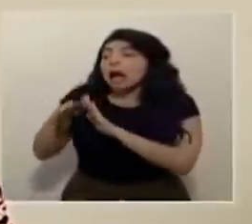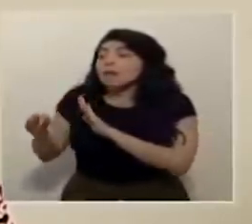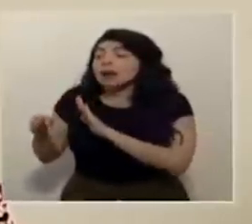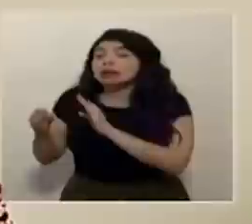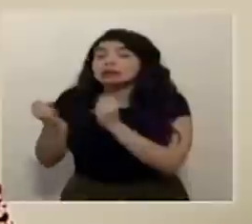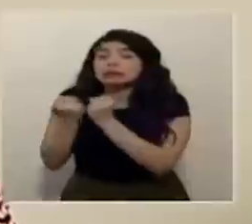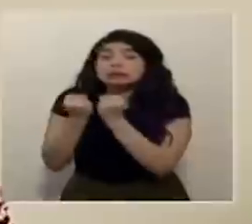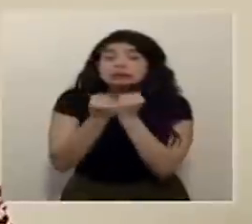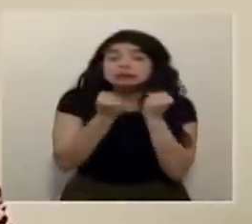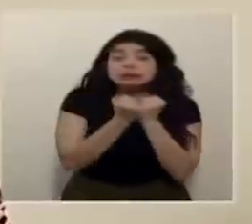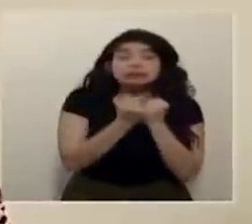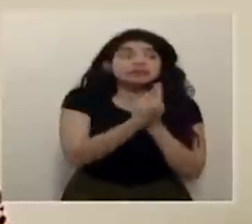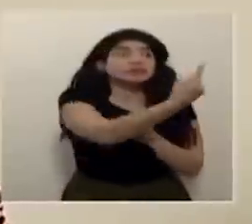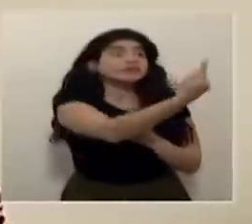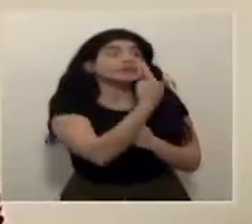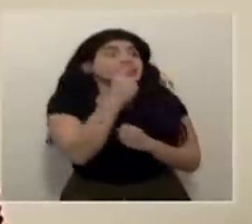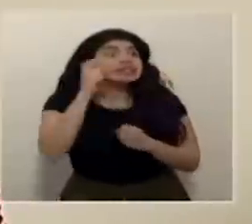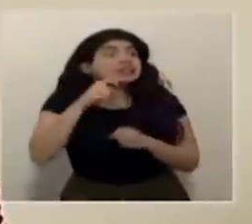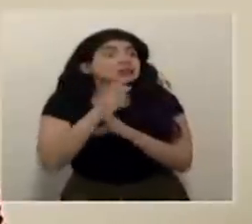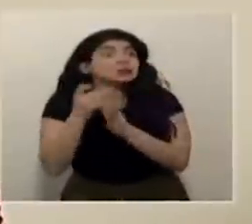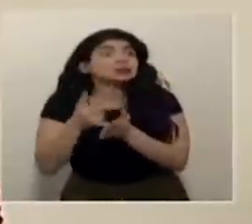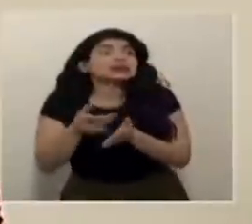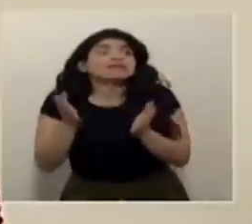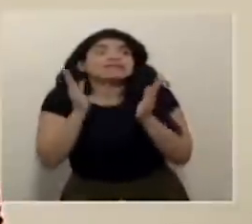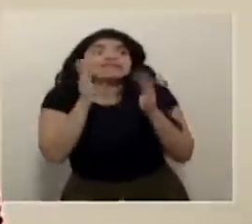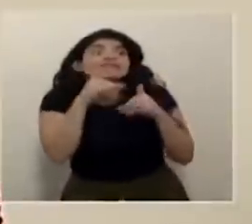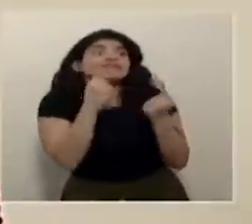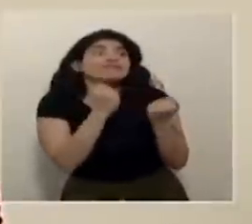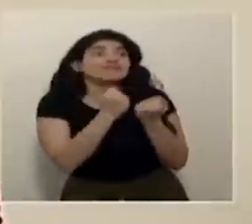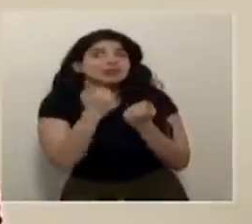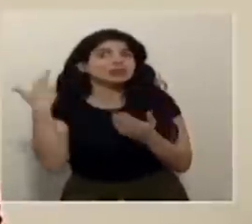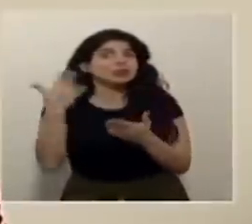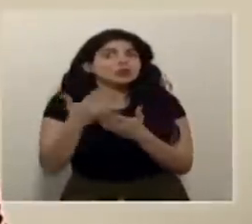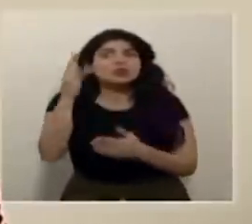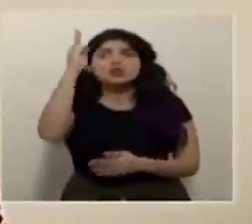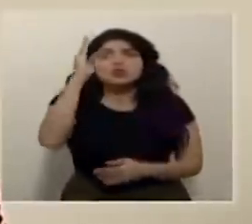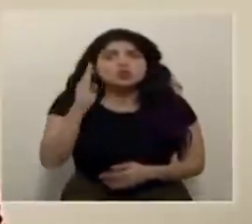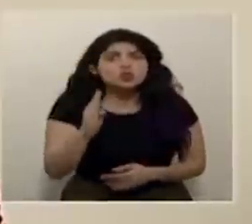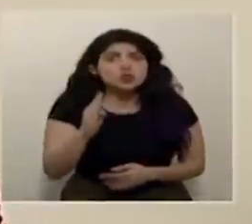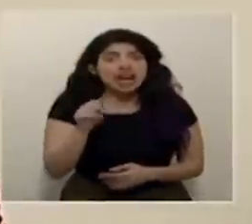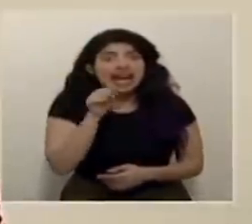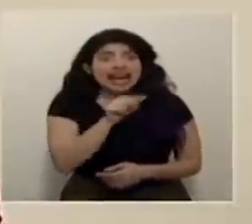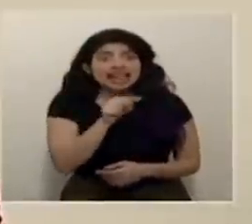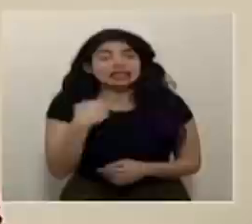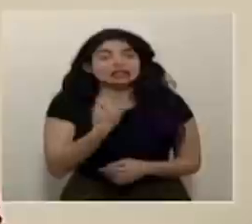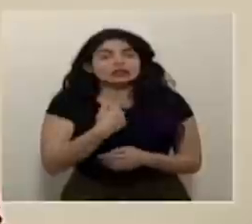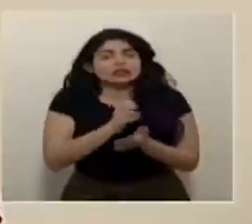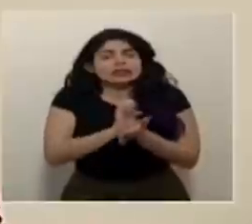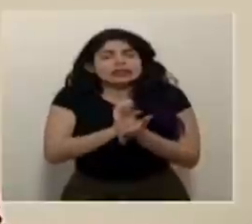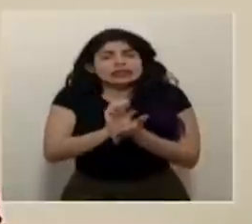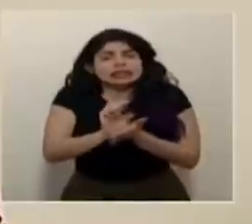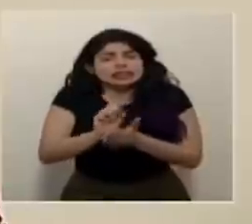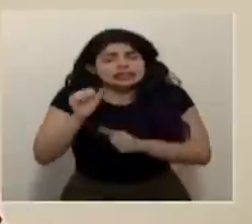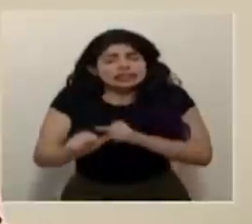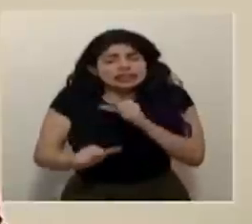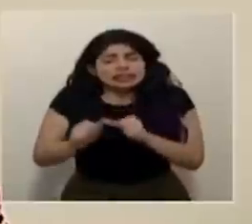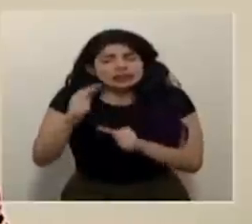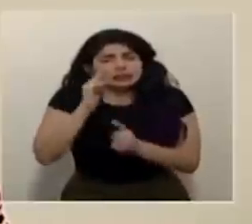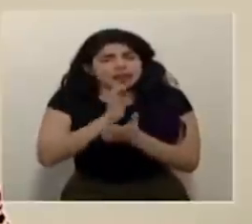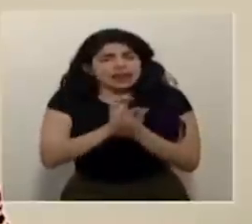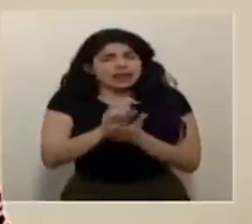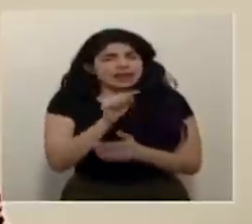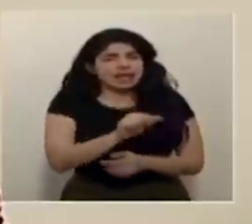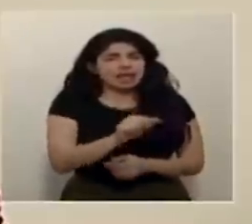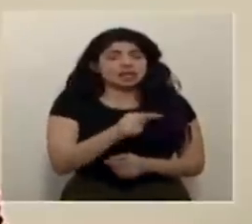que requieren cuidados intensivos y eso es lo que hemos estado tratando de evitar con toda fuerza y que insisto,